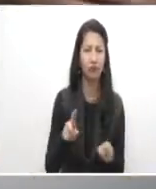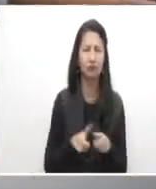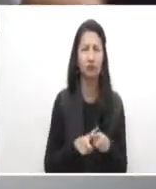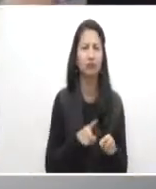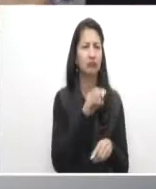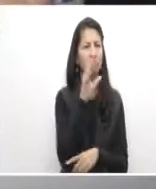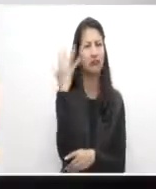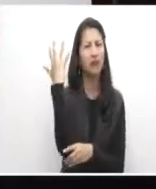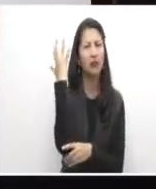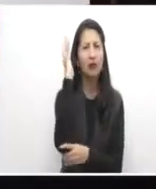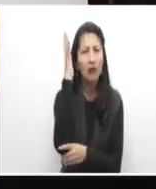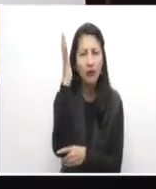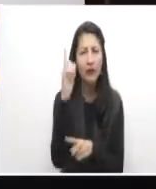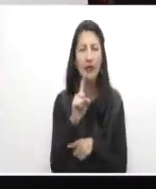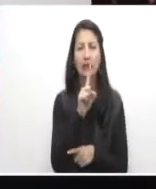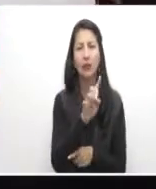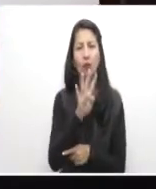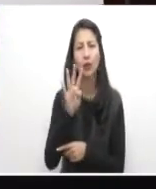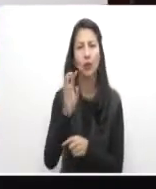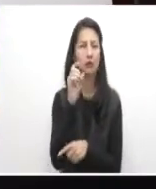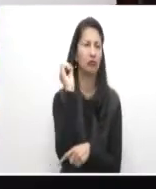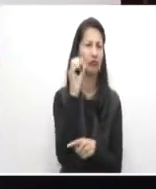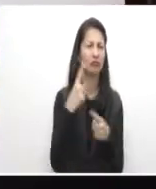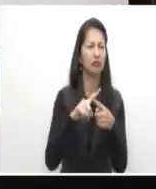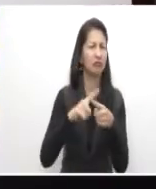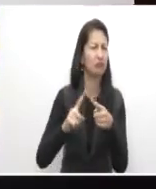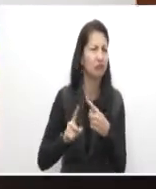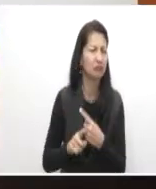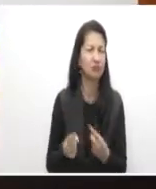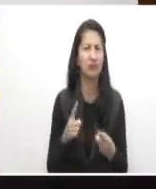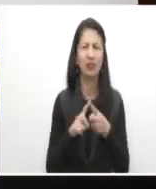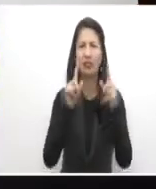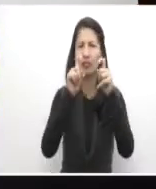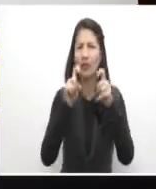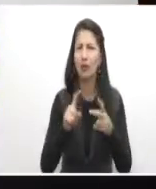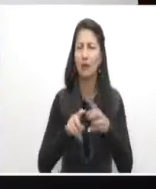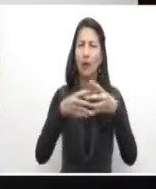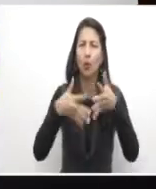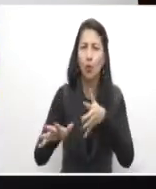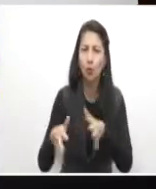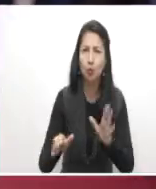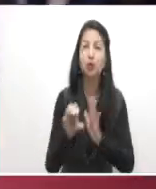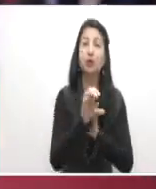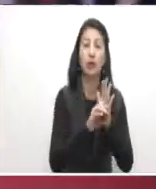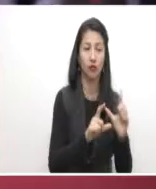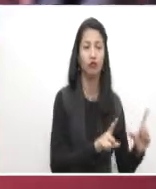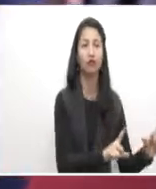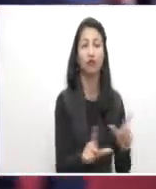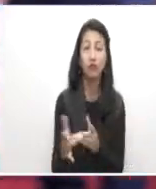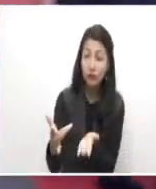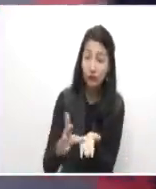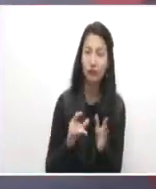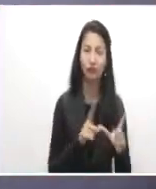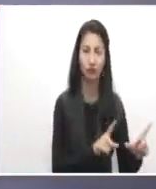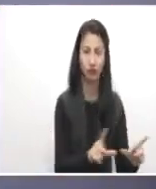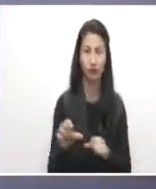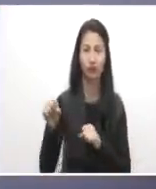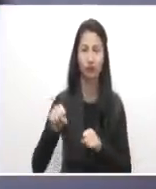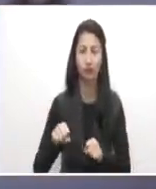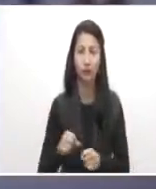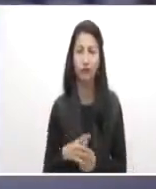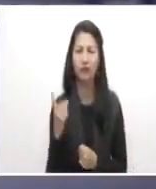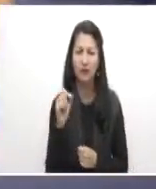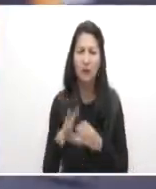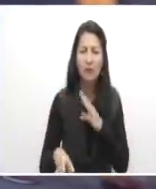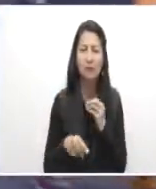charlas en 12 recintos sobre temas de actualidad del sector y cursos que fueron certificados por el Sena a los asistentes, junto a una gran